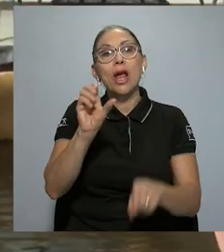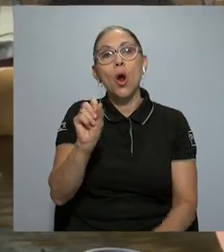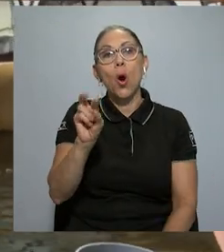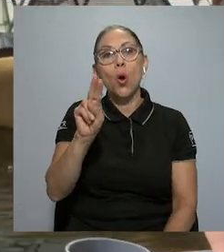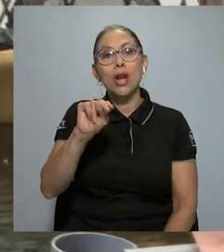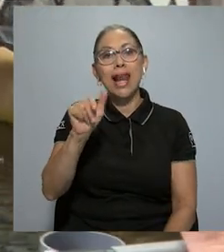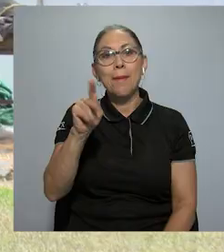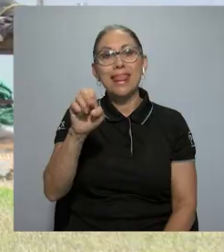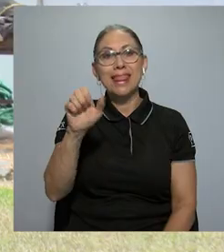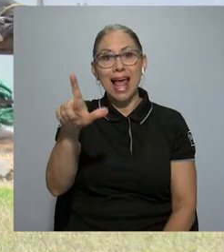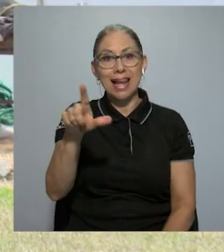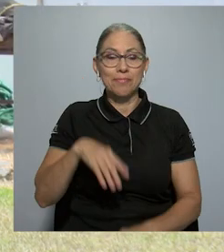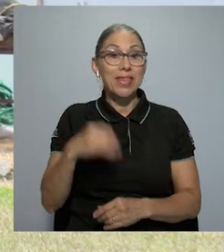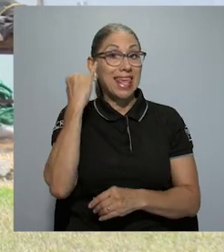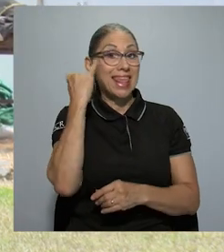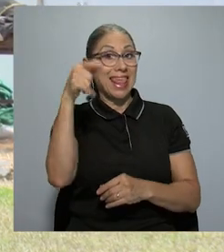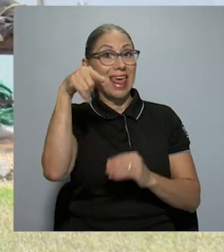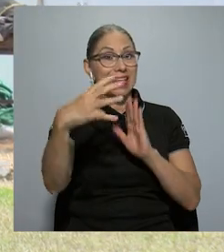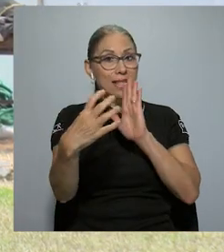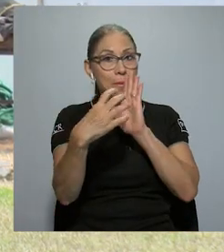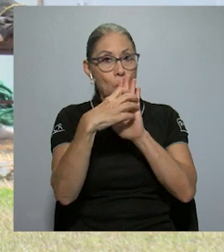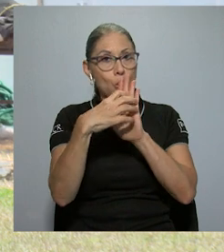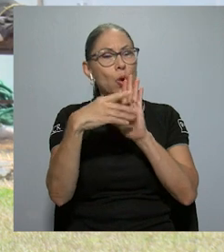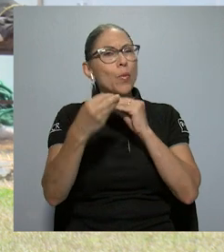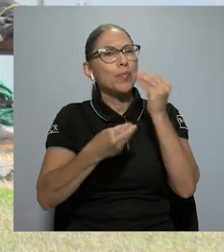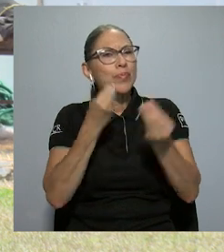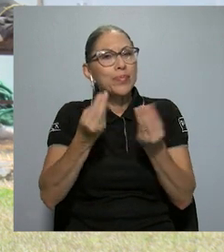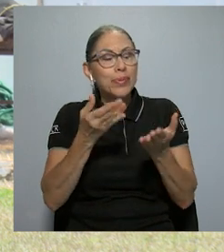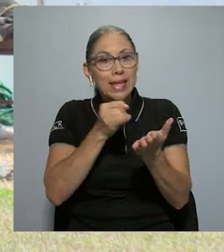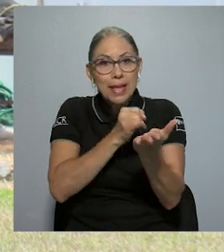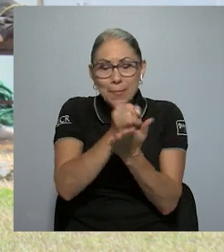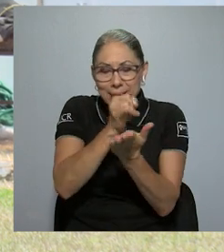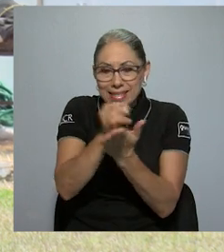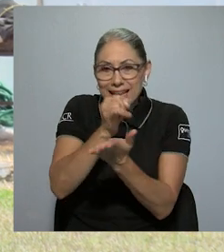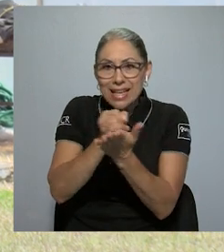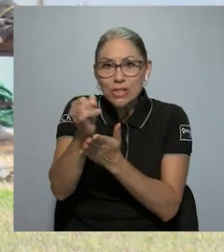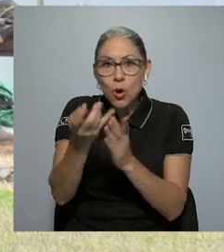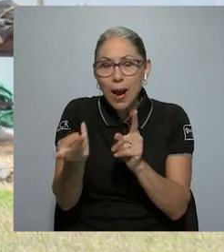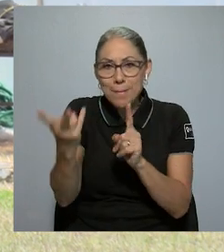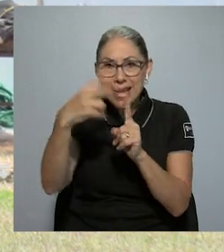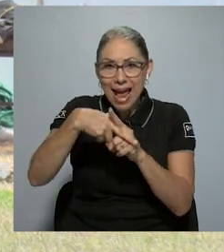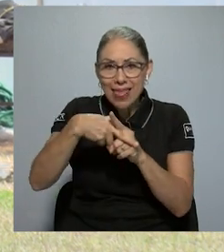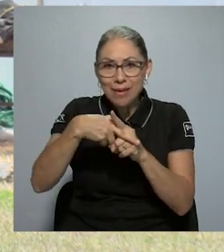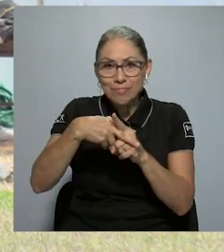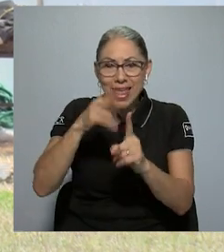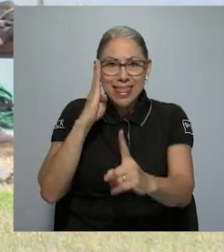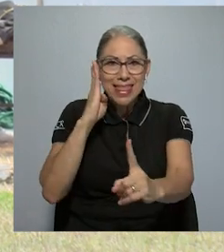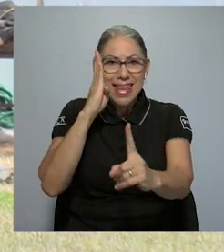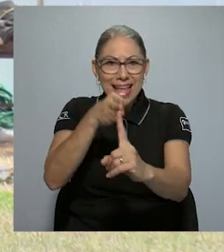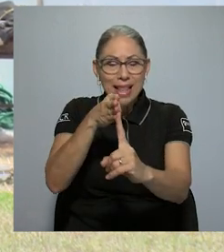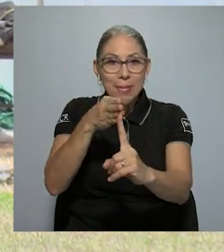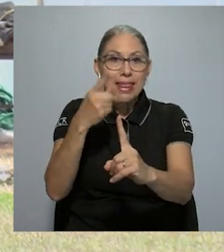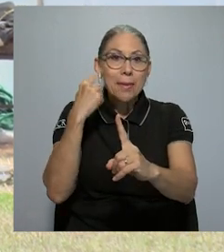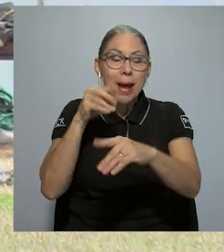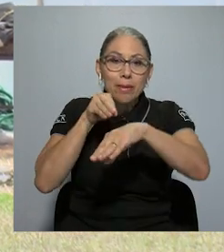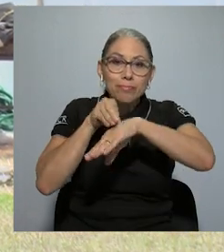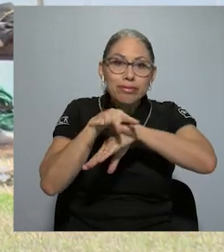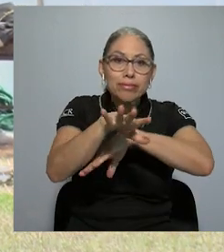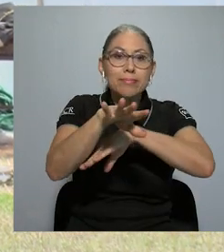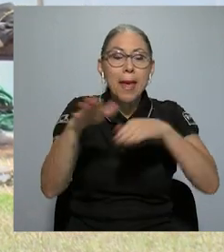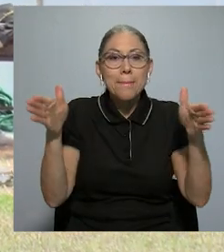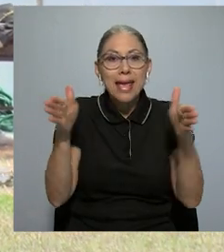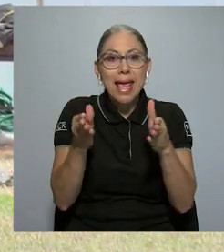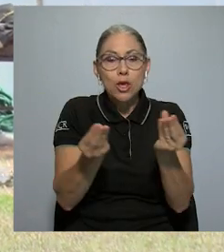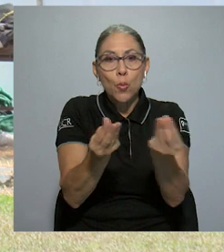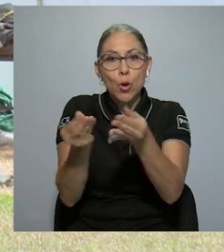La idea del módulo siempre ha sido desde sus inicios generar investigación aplicada muy directamente referible para el pequeño